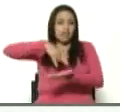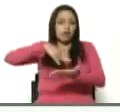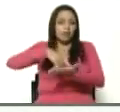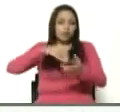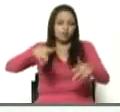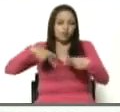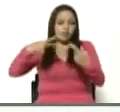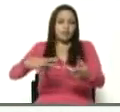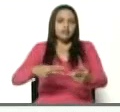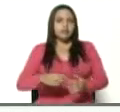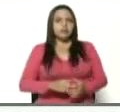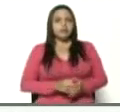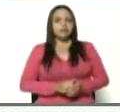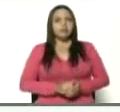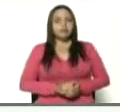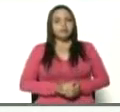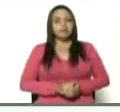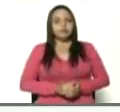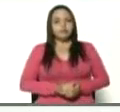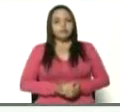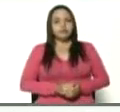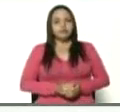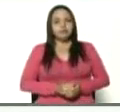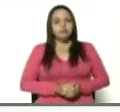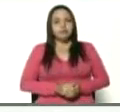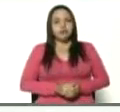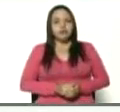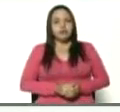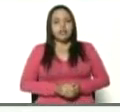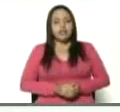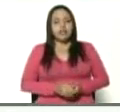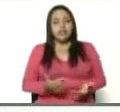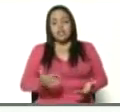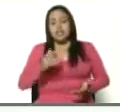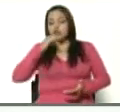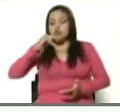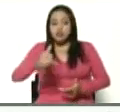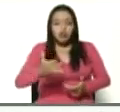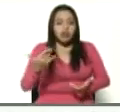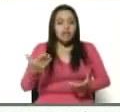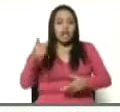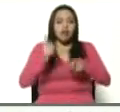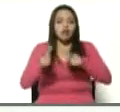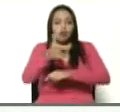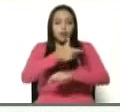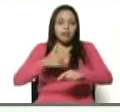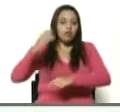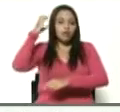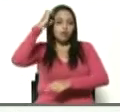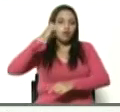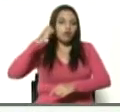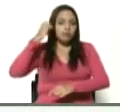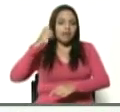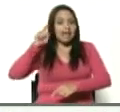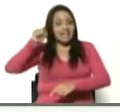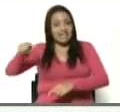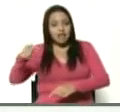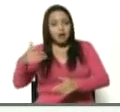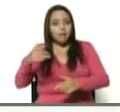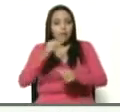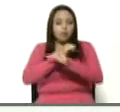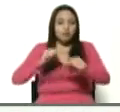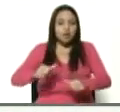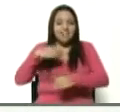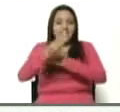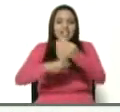recuperación. Carabobo exigió de algunos gobiernos de Europa, entre ellos Portugal, que haga